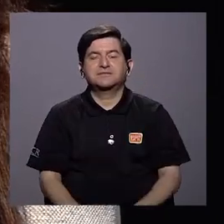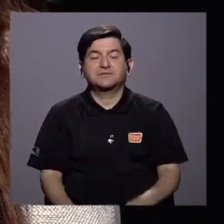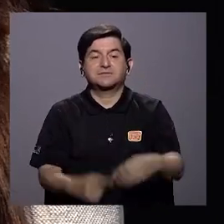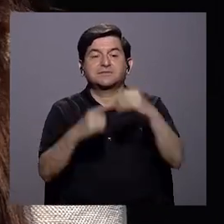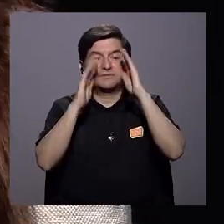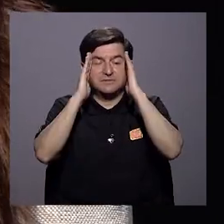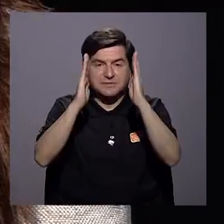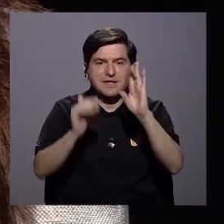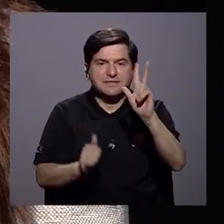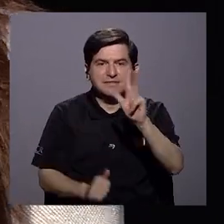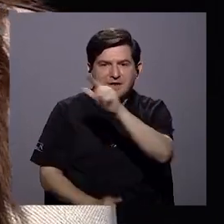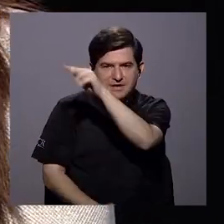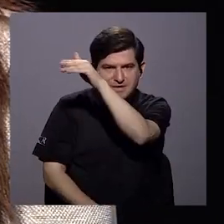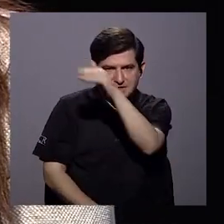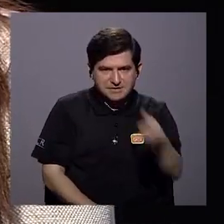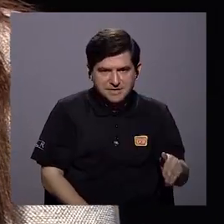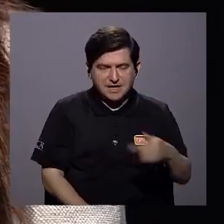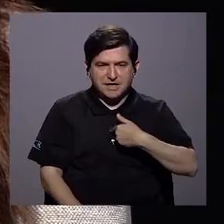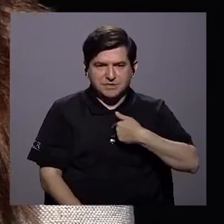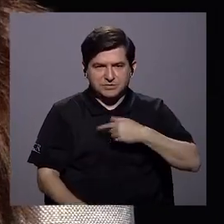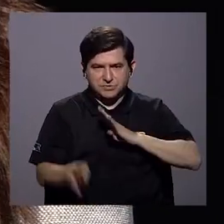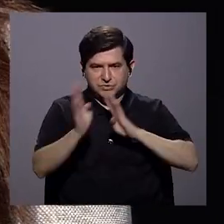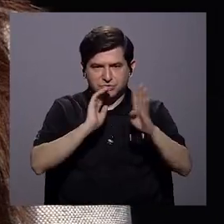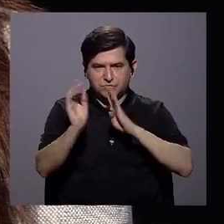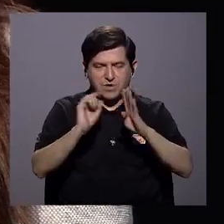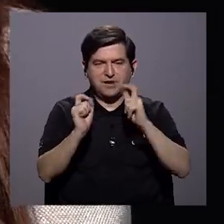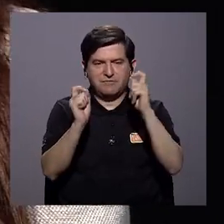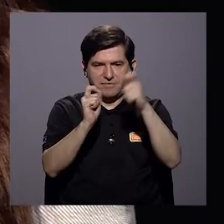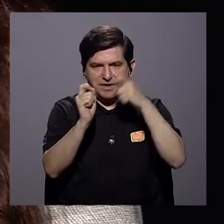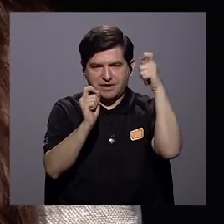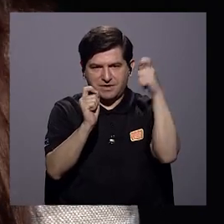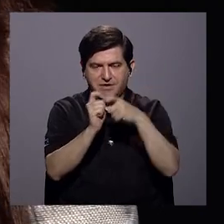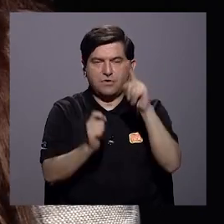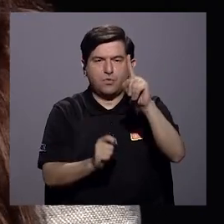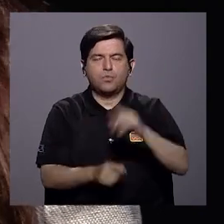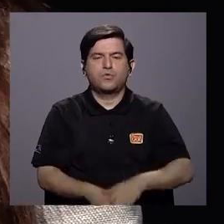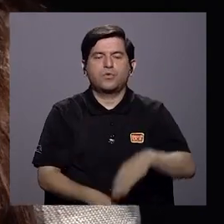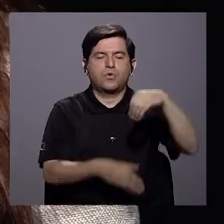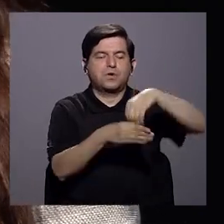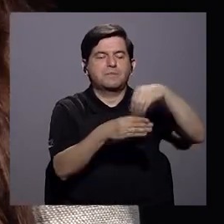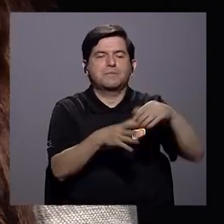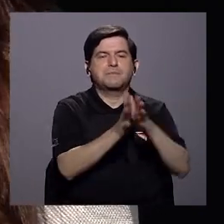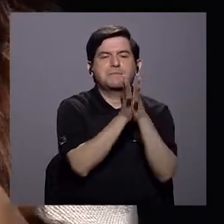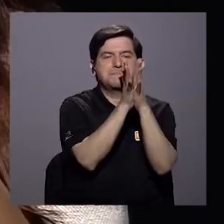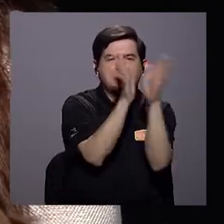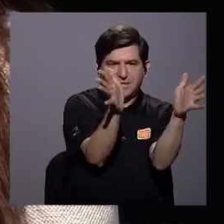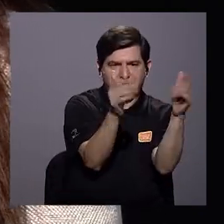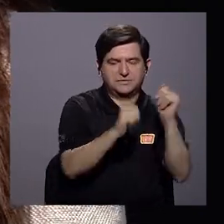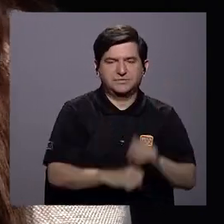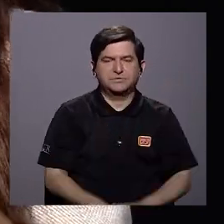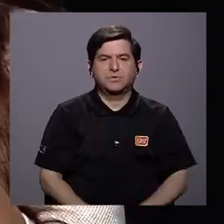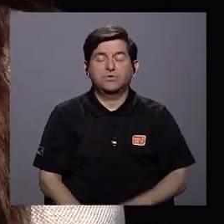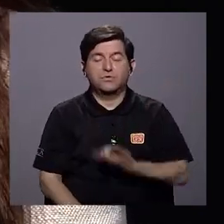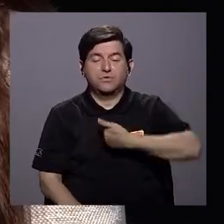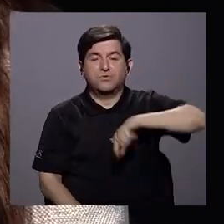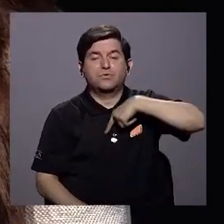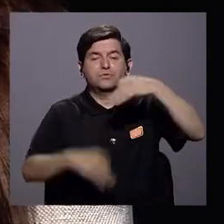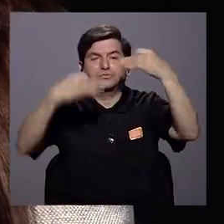priorizado al menos tres ejes sobre los que quiero puntualizar muy brevemente. Uno es la inversión pública, por eso hemos estado